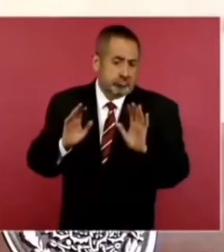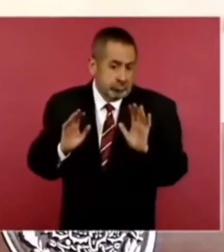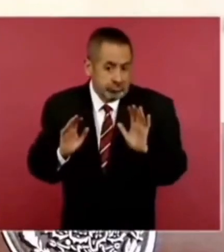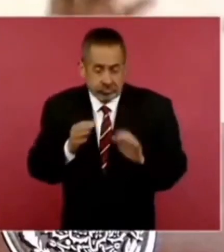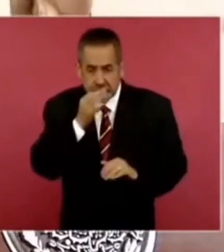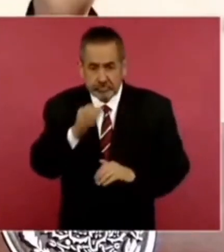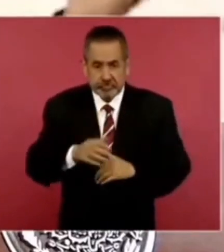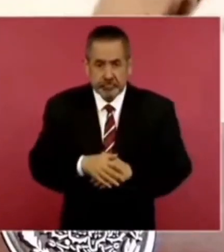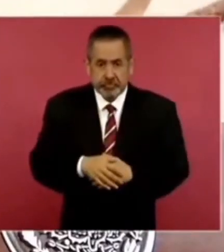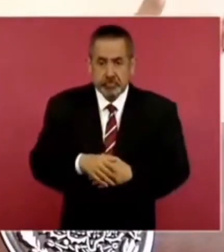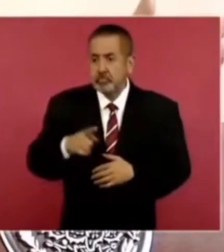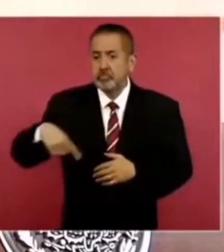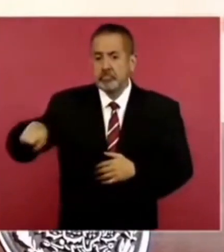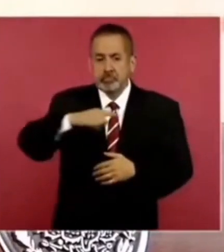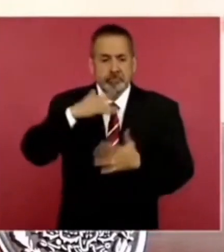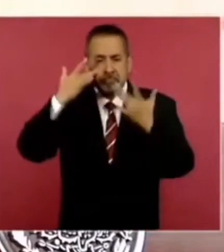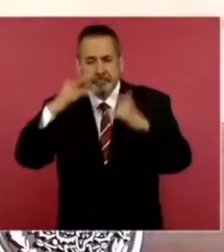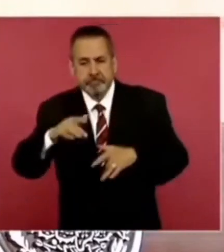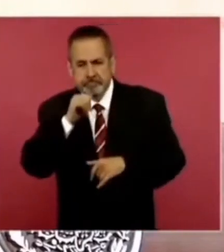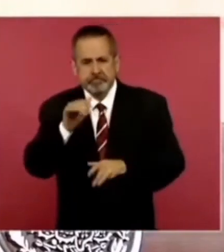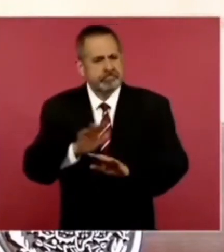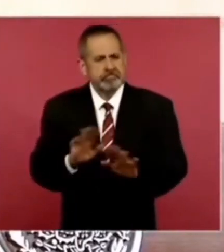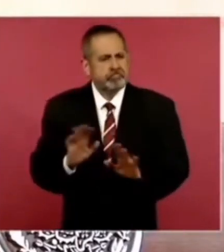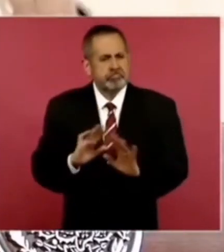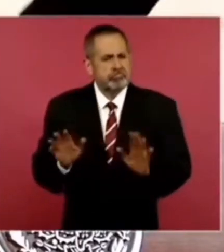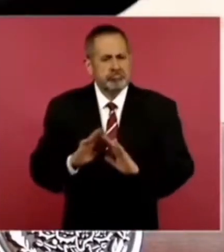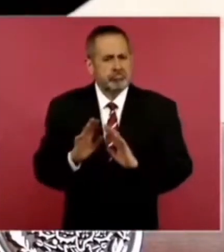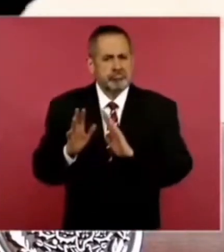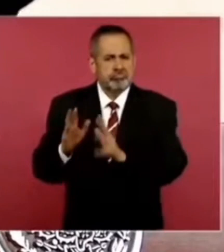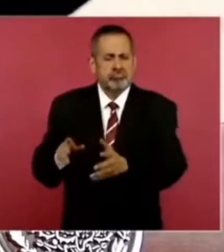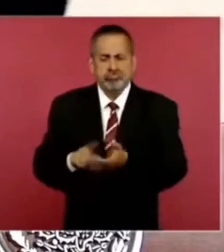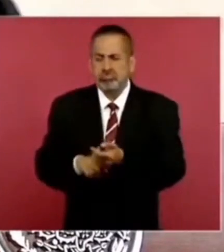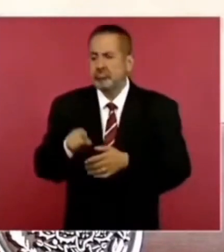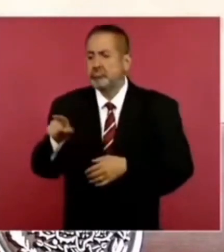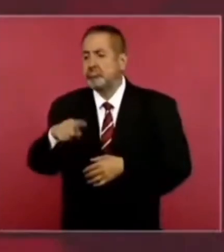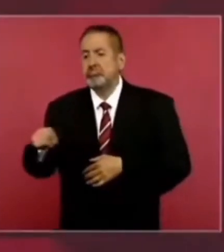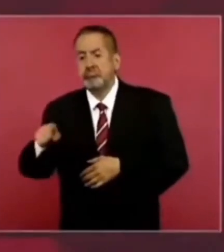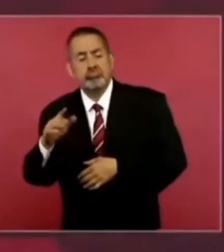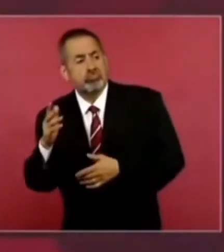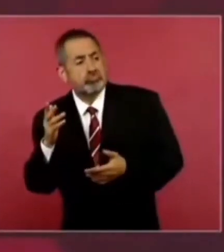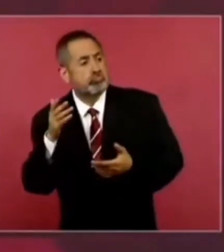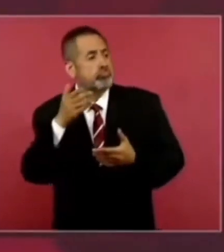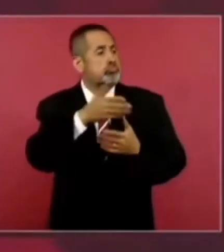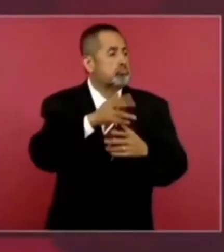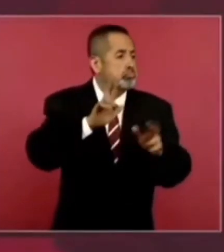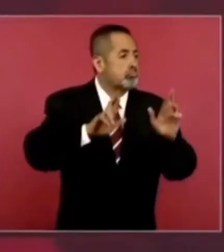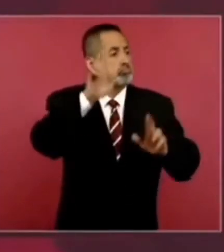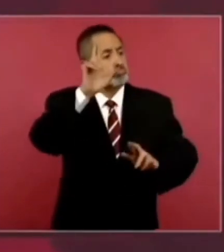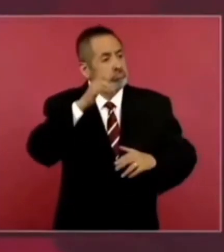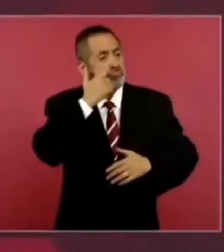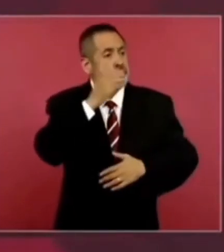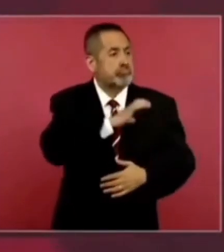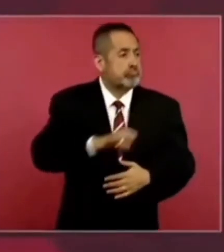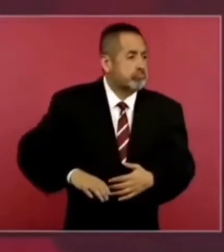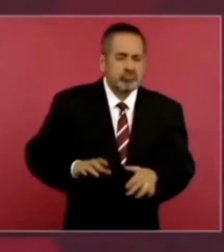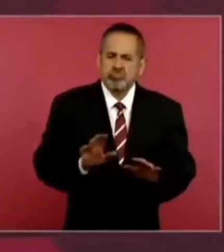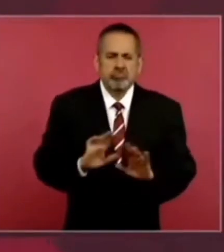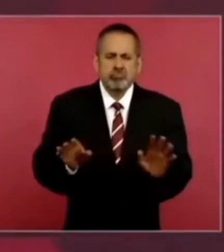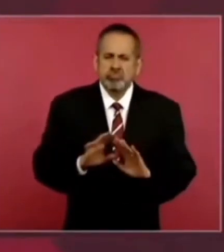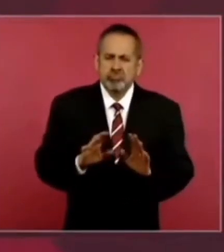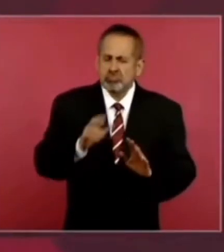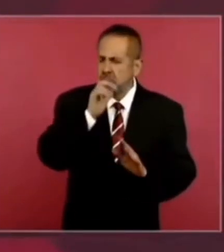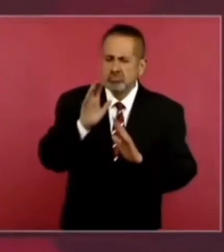Bueno, no hay renuncias, pues, ya no van a ir a participar. Ya los que